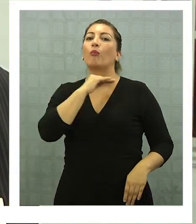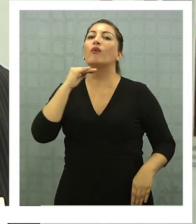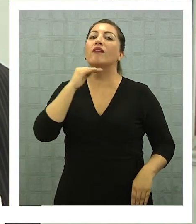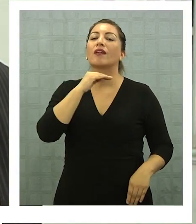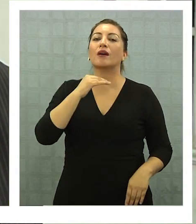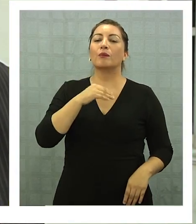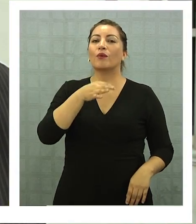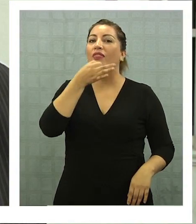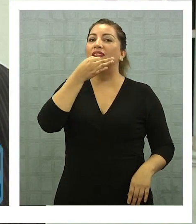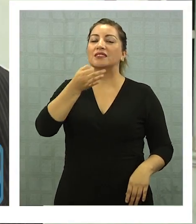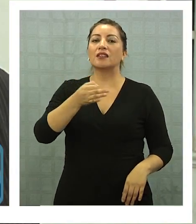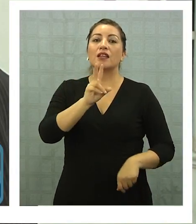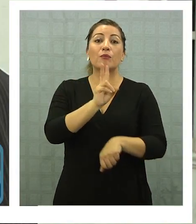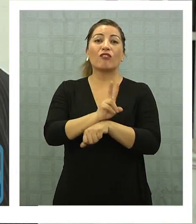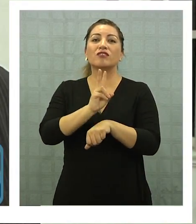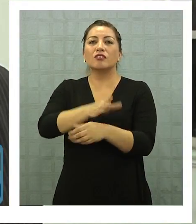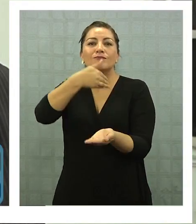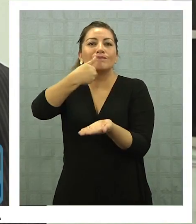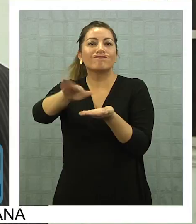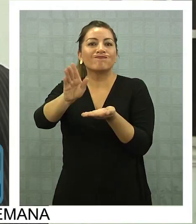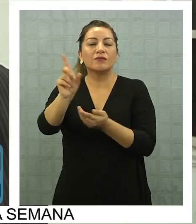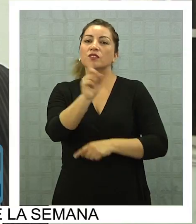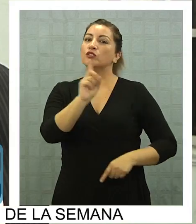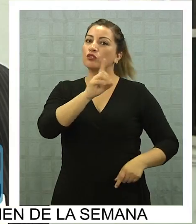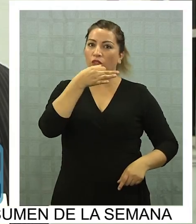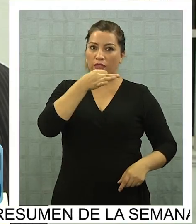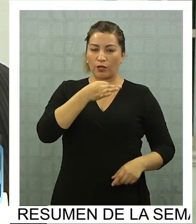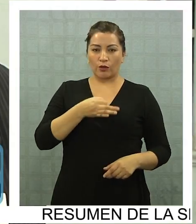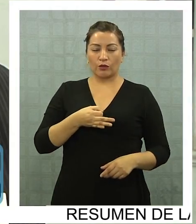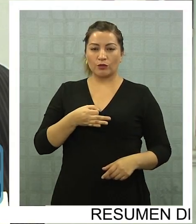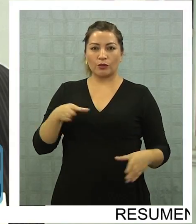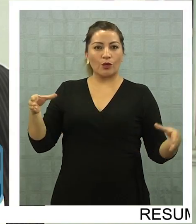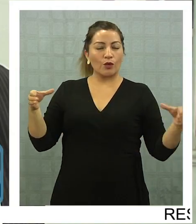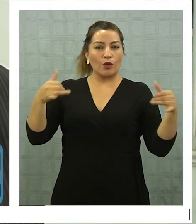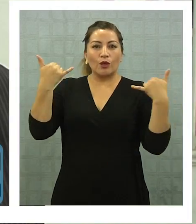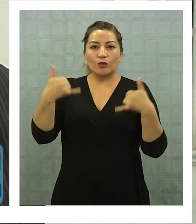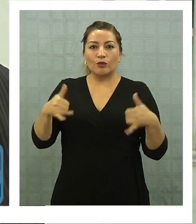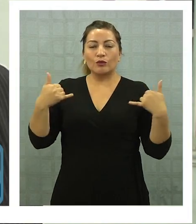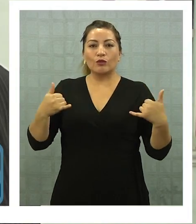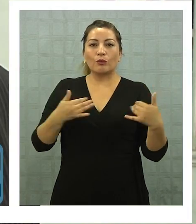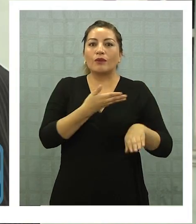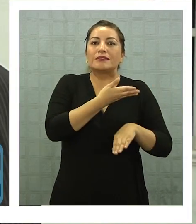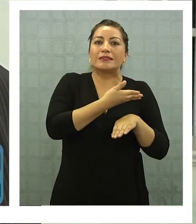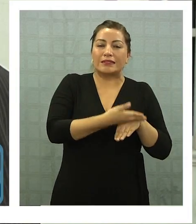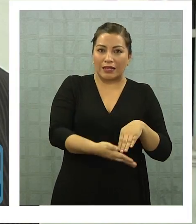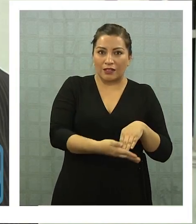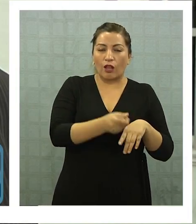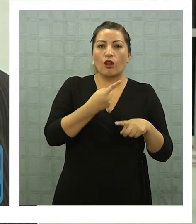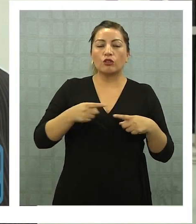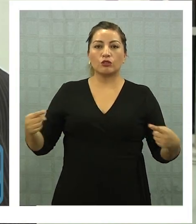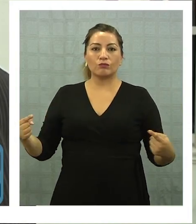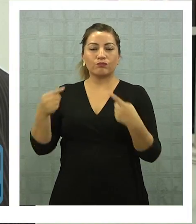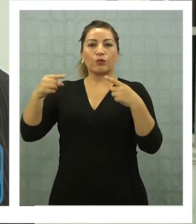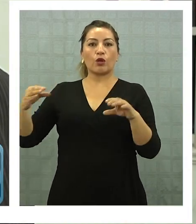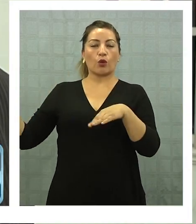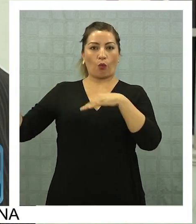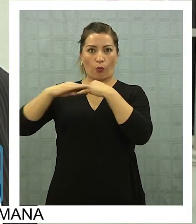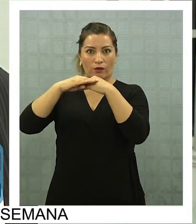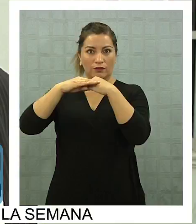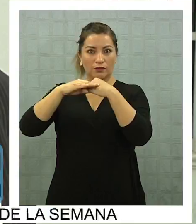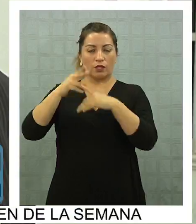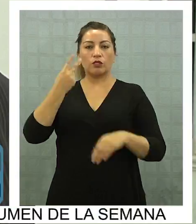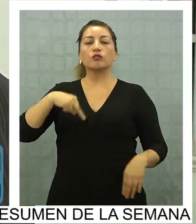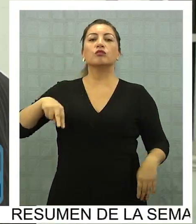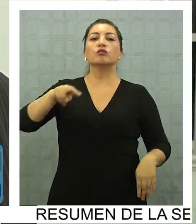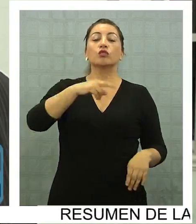estar pidiendo cabeza de técnico, pero yo no diría que un partido perdido y otro empatado. Yo diría que si arrastramos